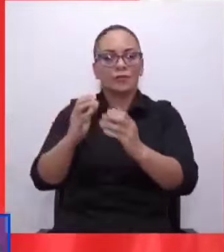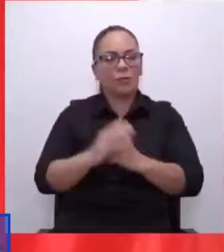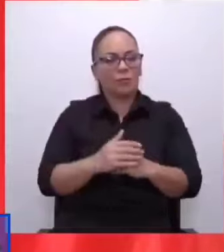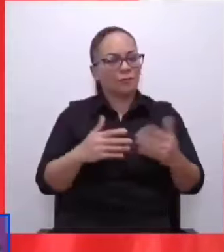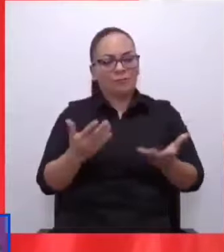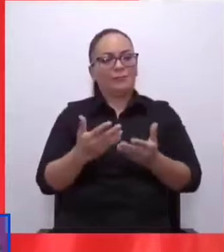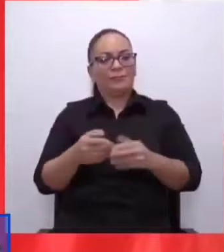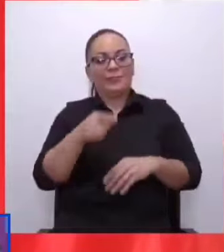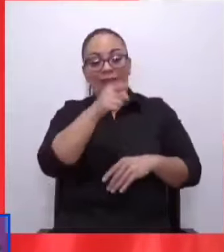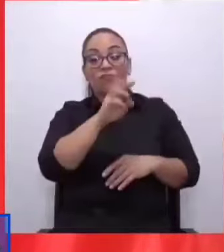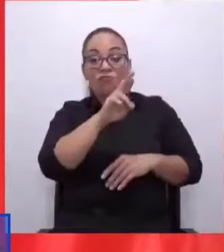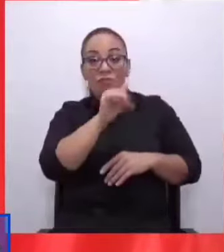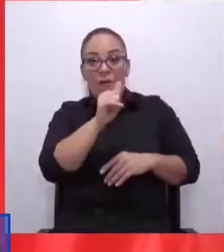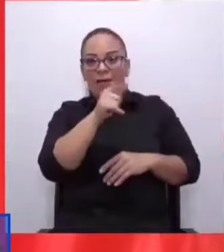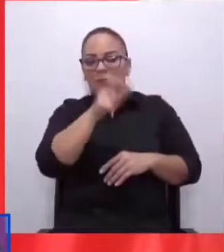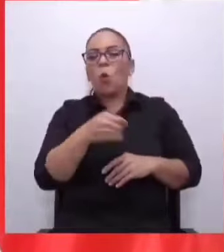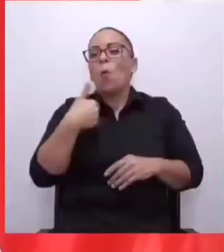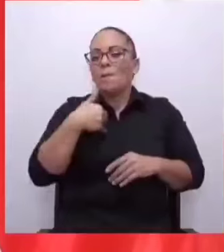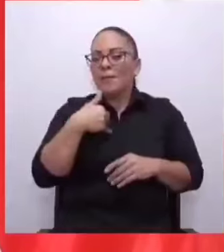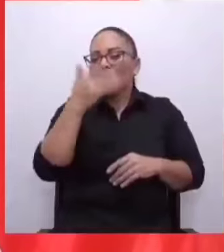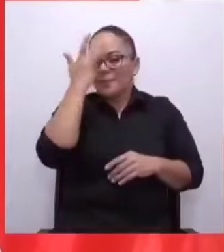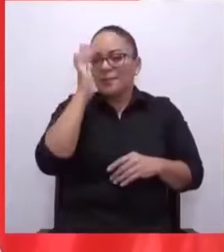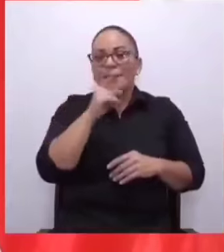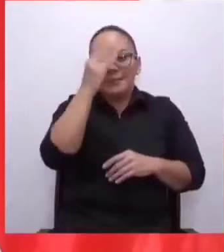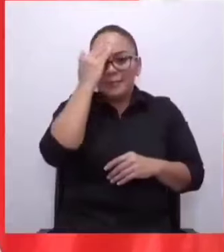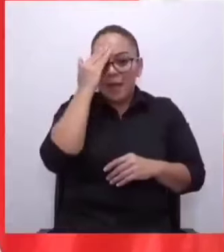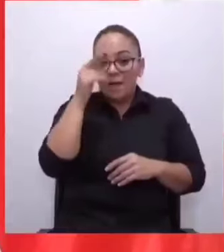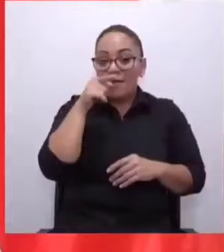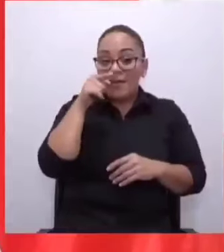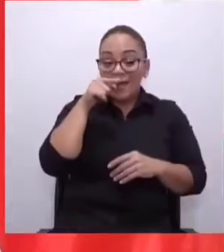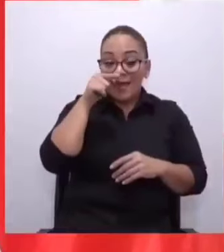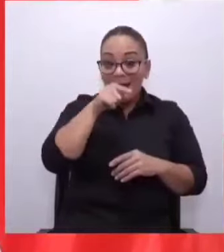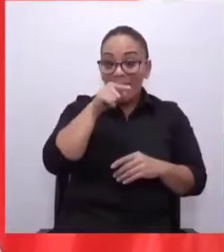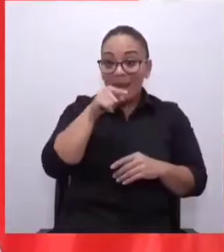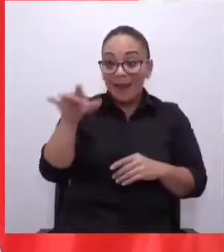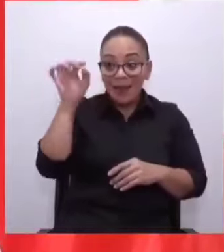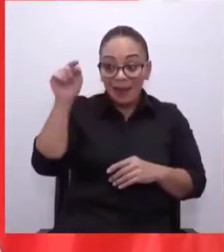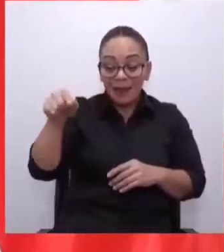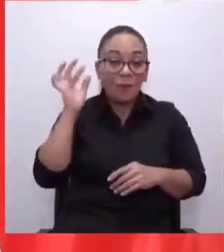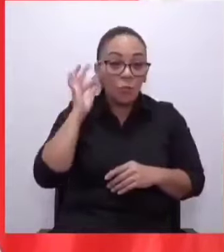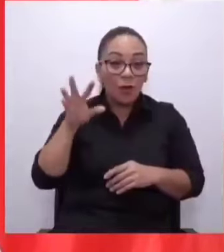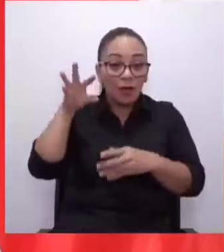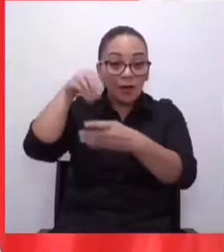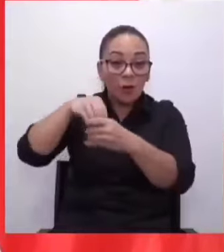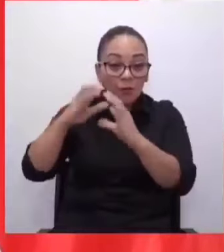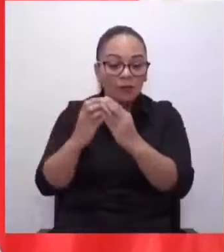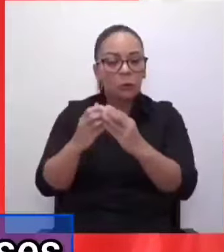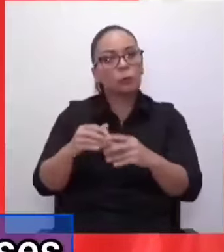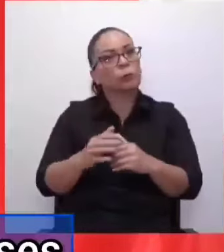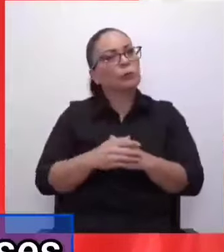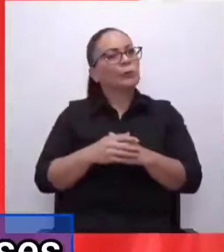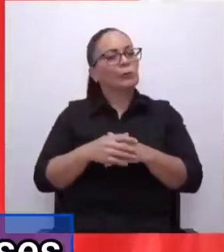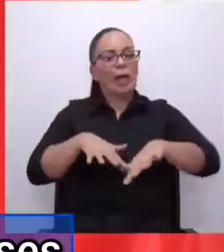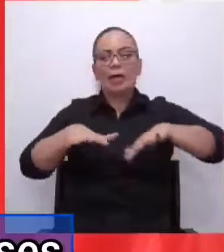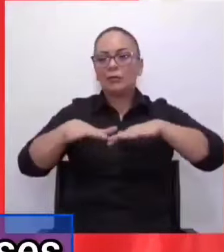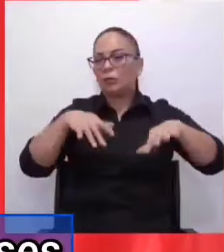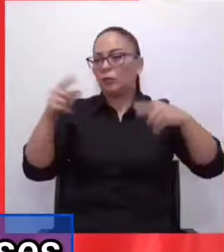que está tomando una acción que es contraria a la